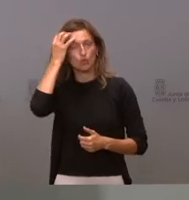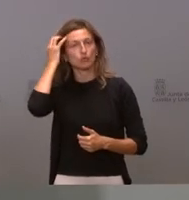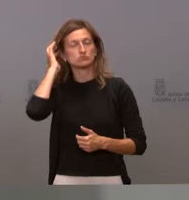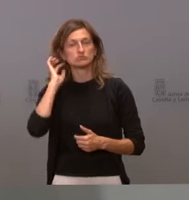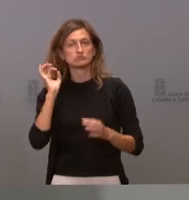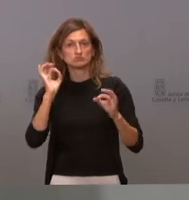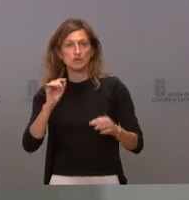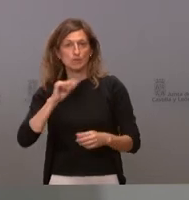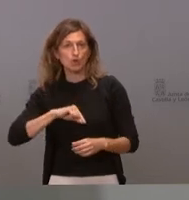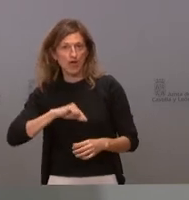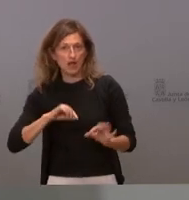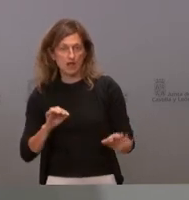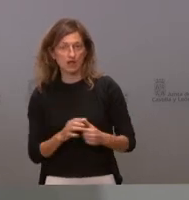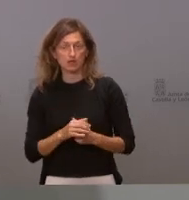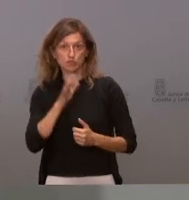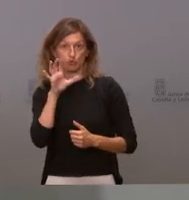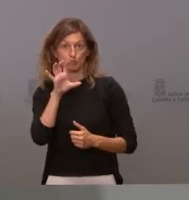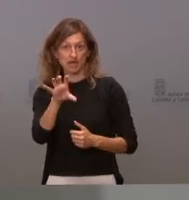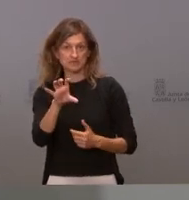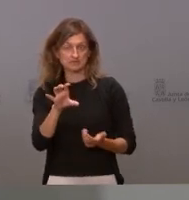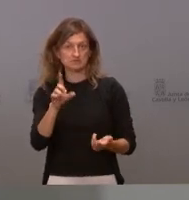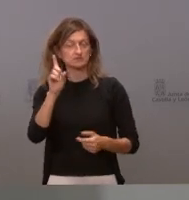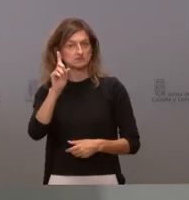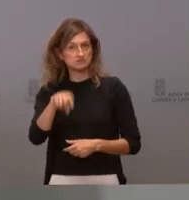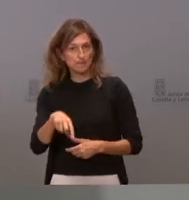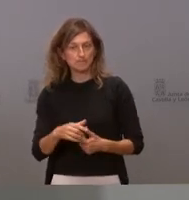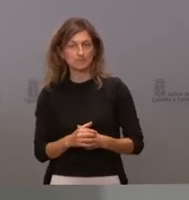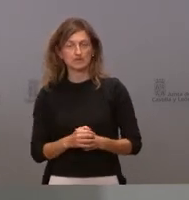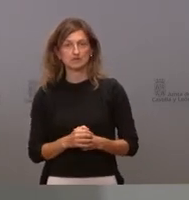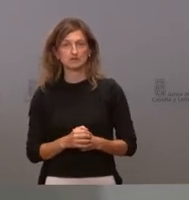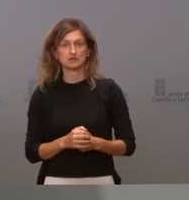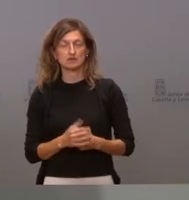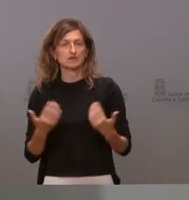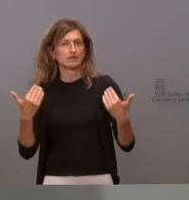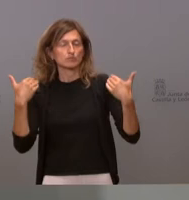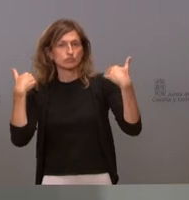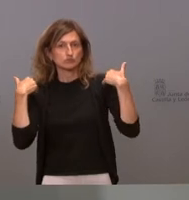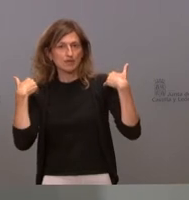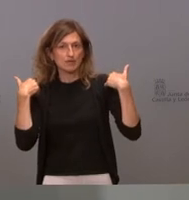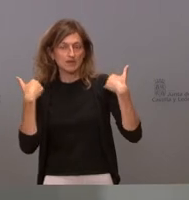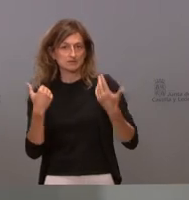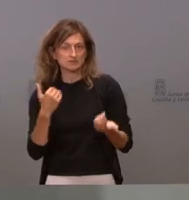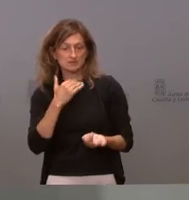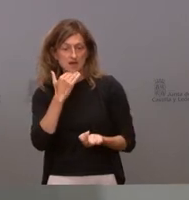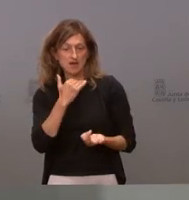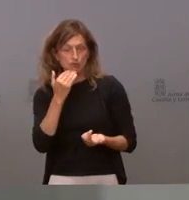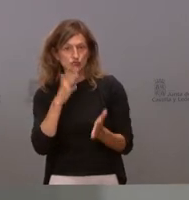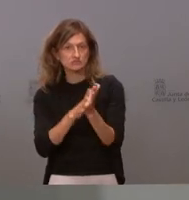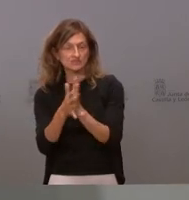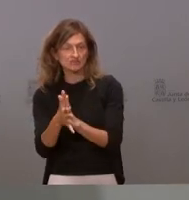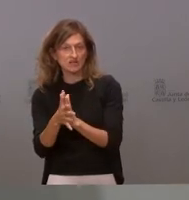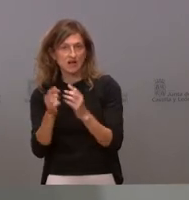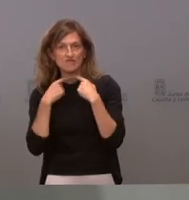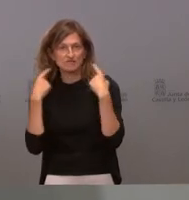moral como país porque somos parte también y somos en parte también responsables de algo que ha supuesto un